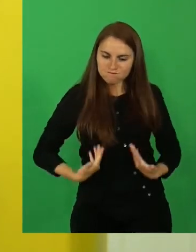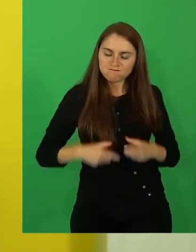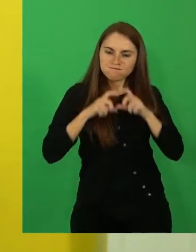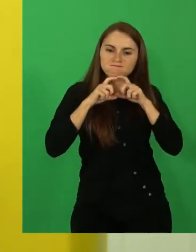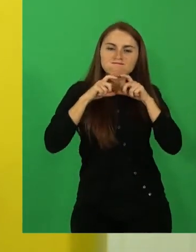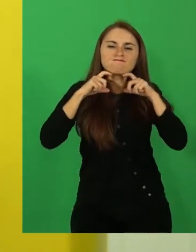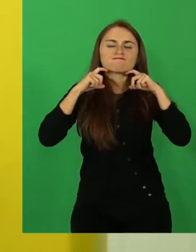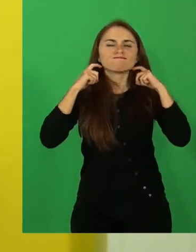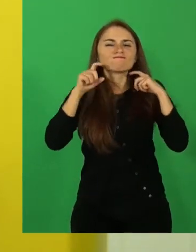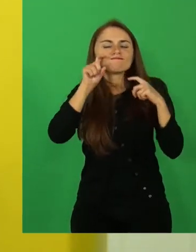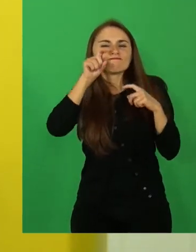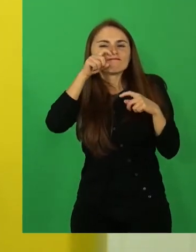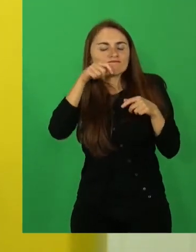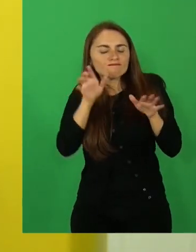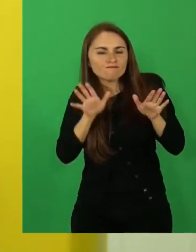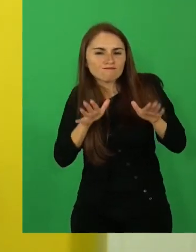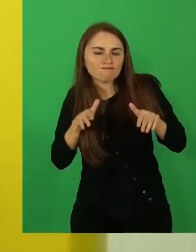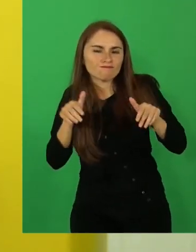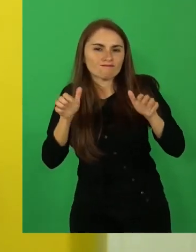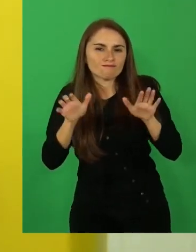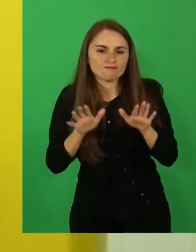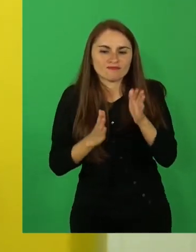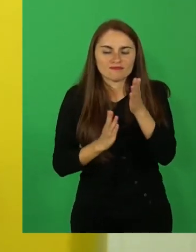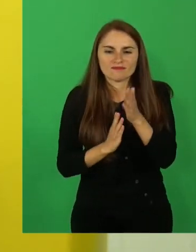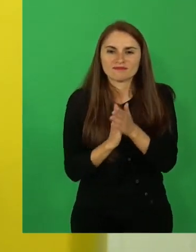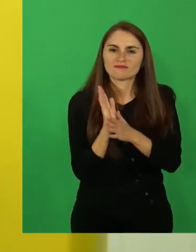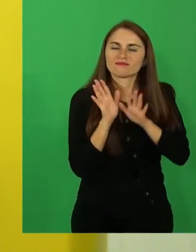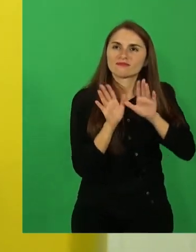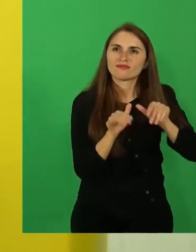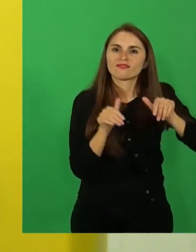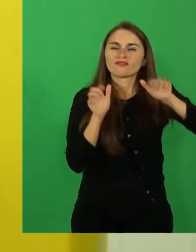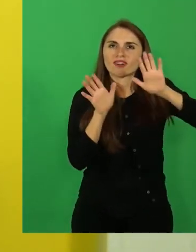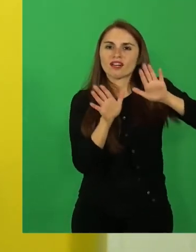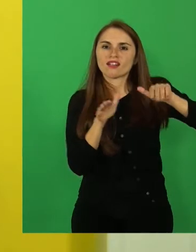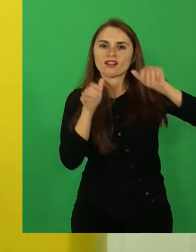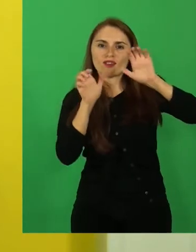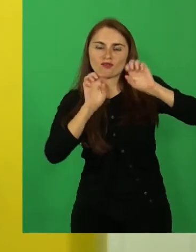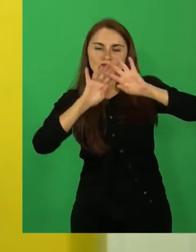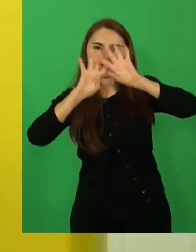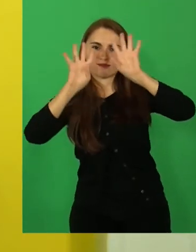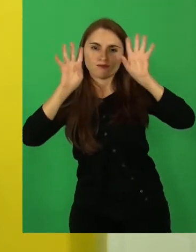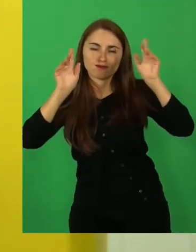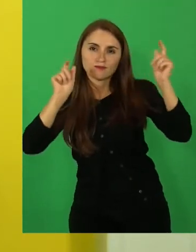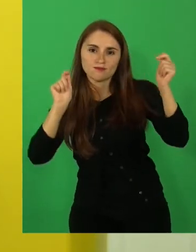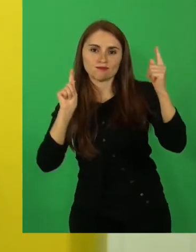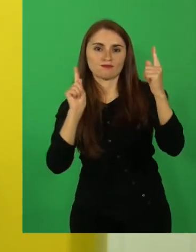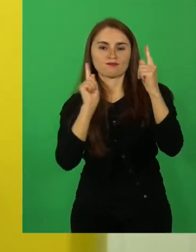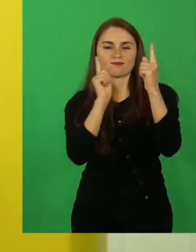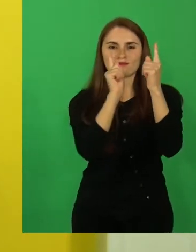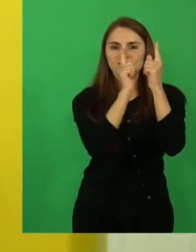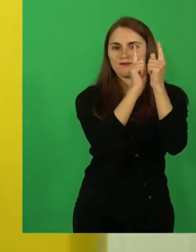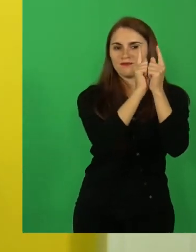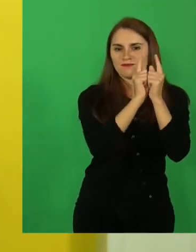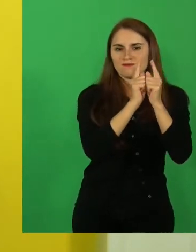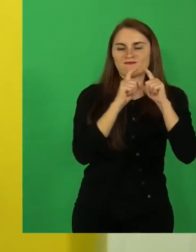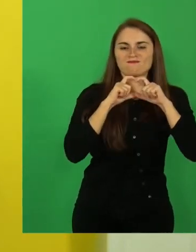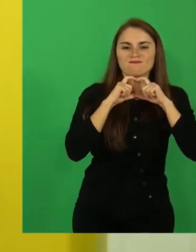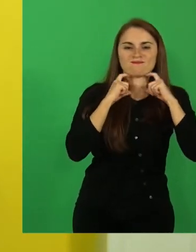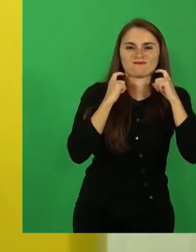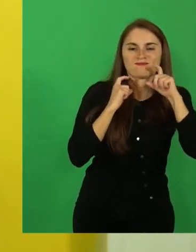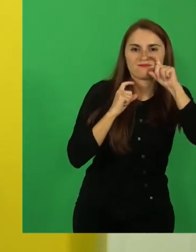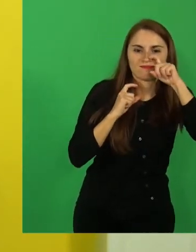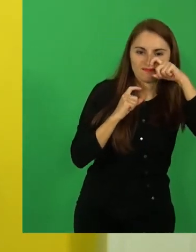cóndor que finalmente emprendió el vuelo al encuentro de su captor.